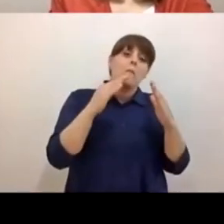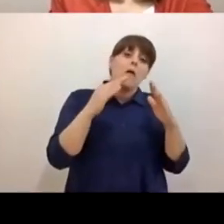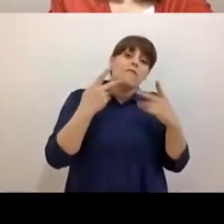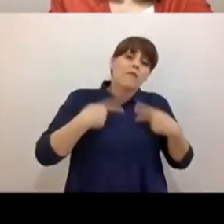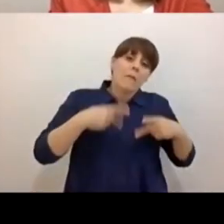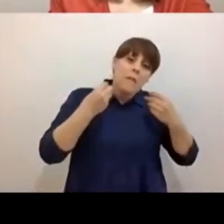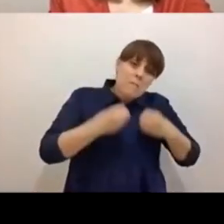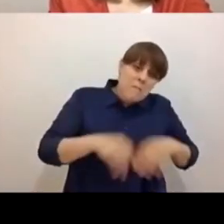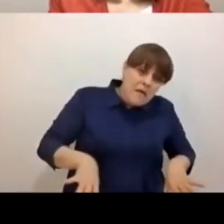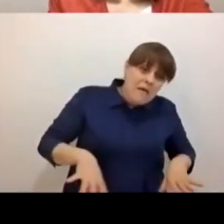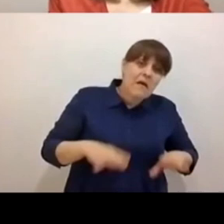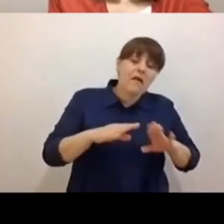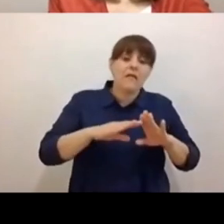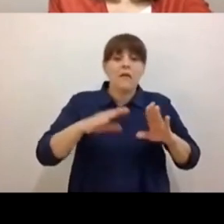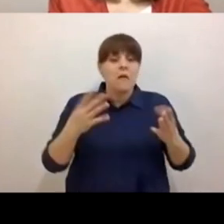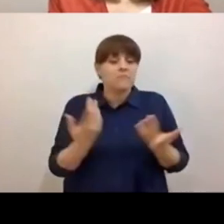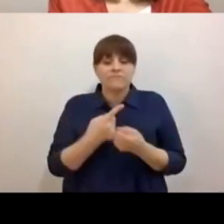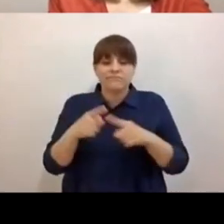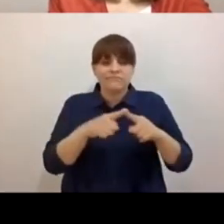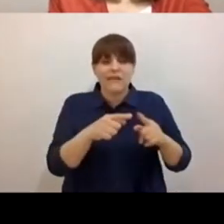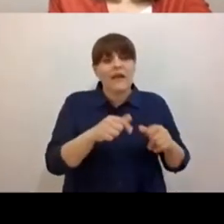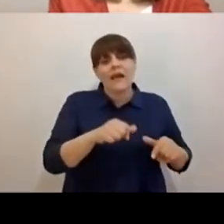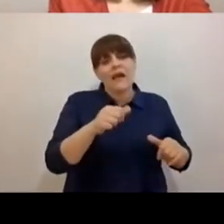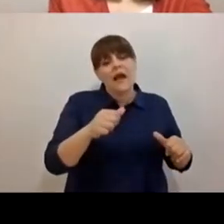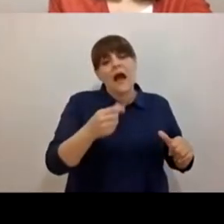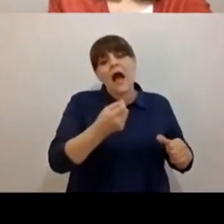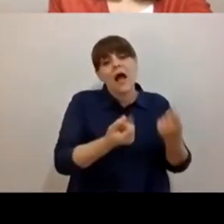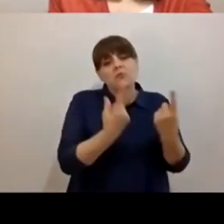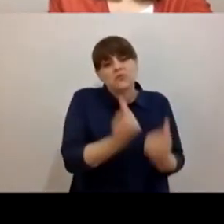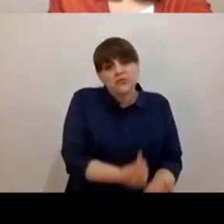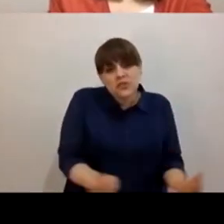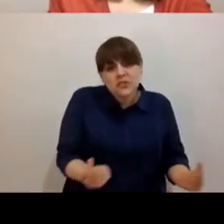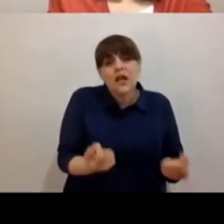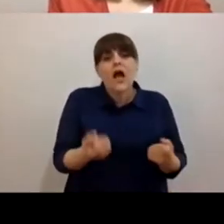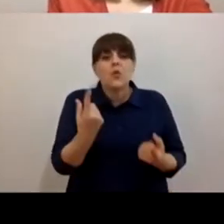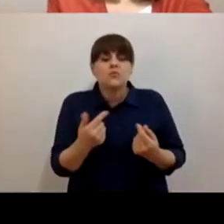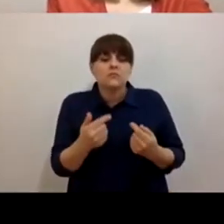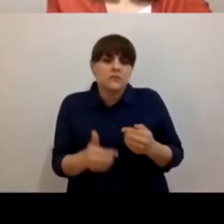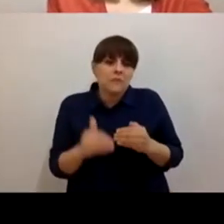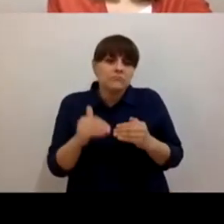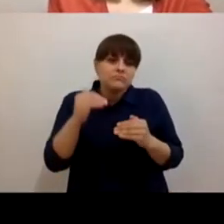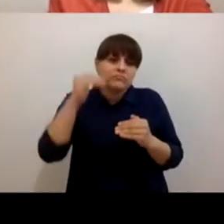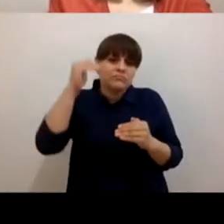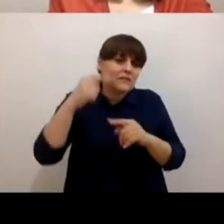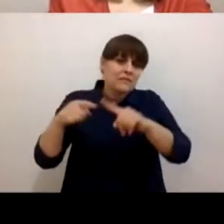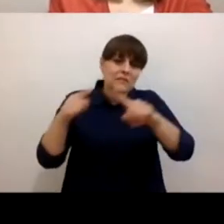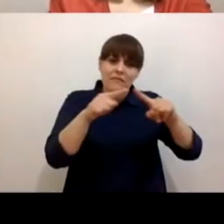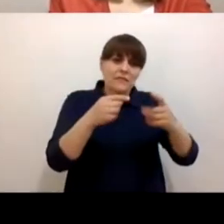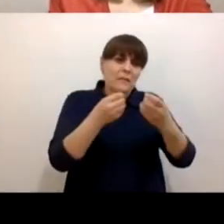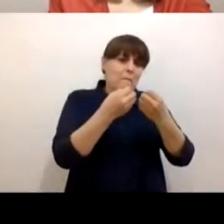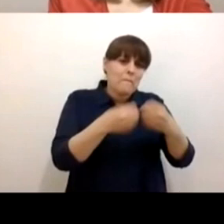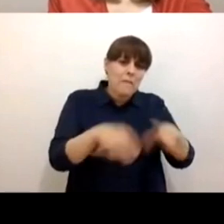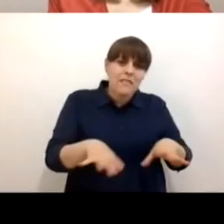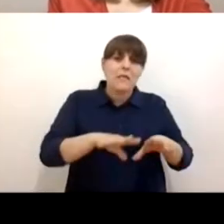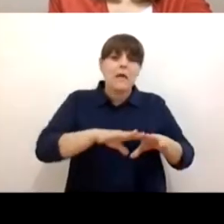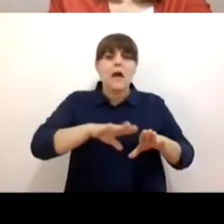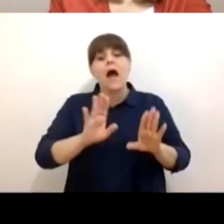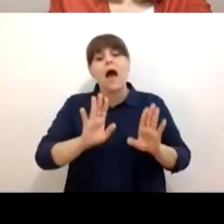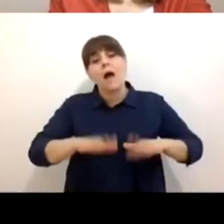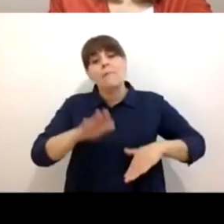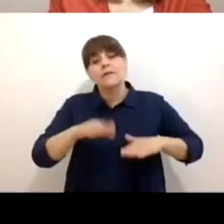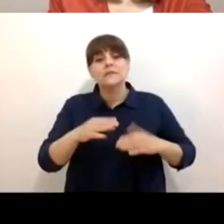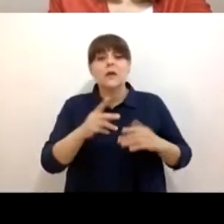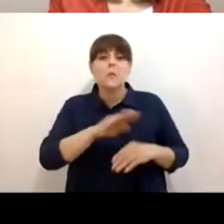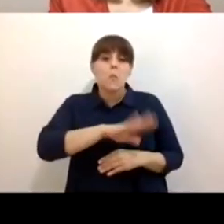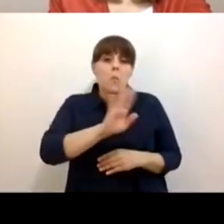otros a lo largo de su infancia, otros en la adolescencia, pero, pues, se enfrentan a pérdidas de distintos tipos. A veces es una mascota,